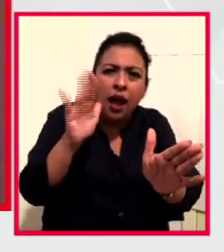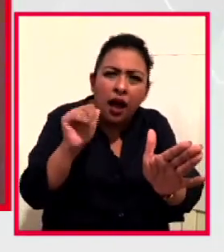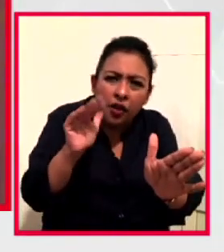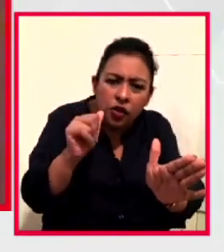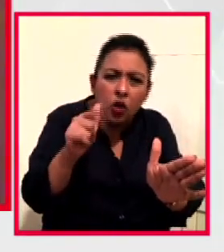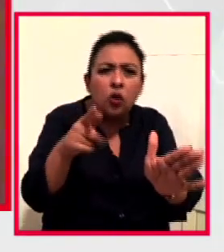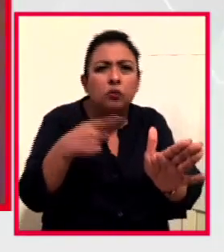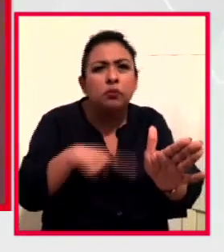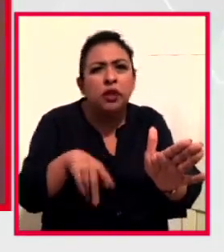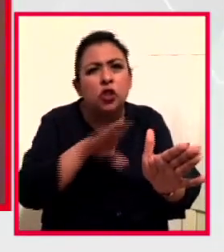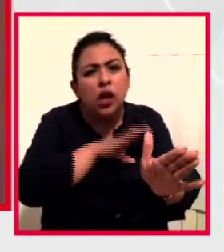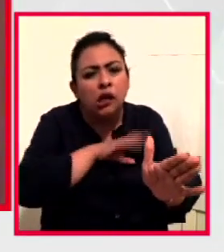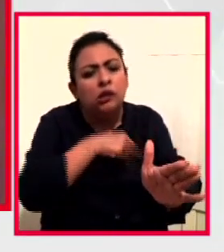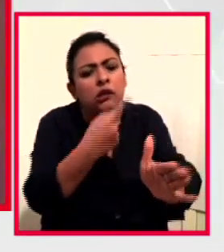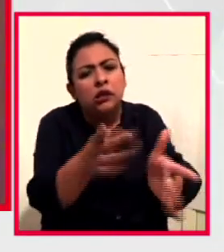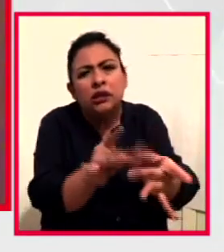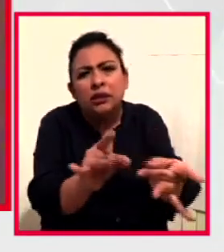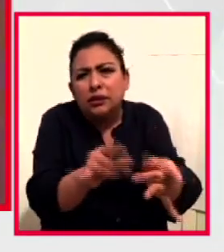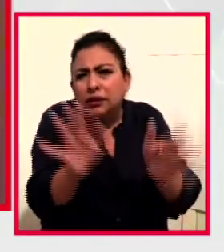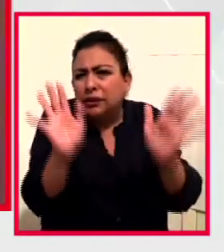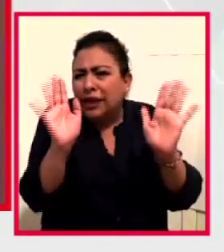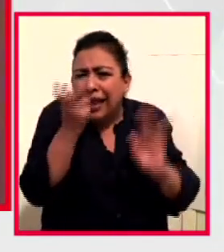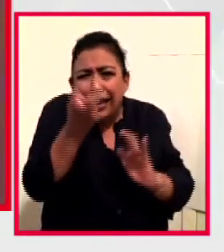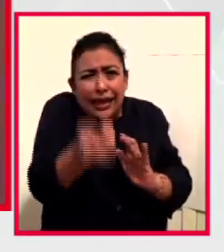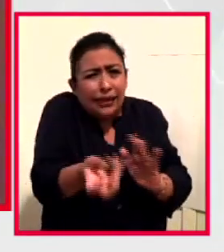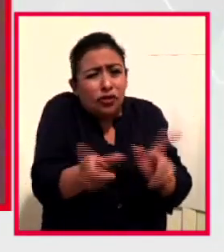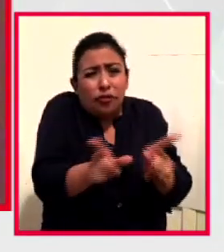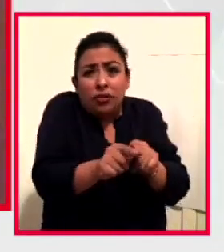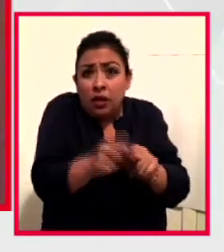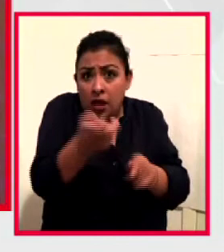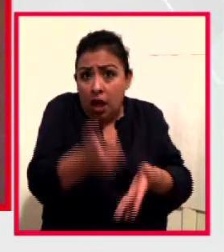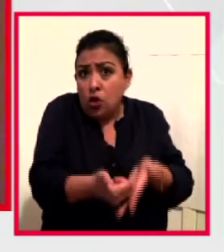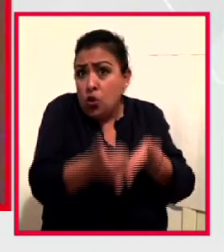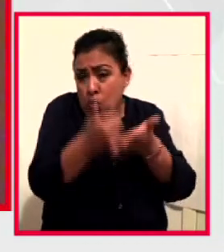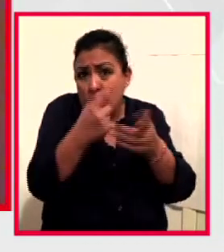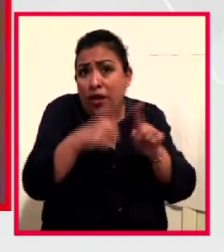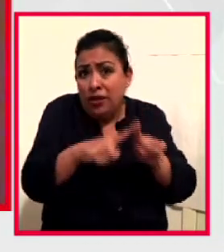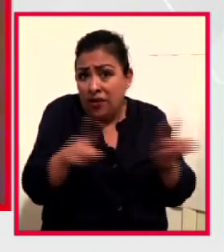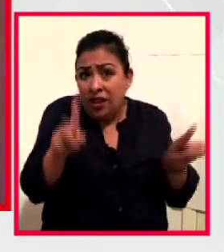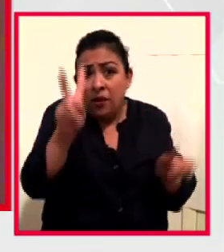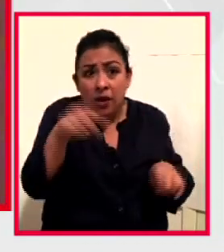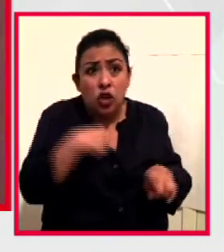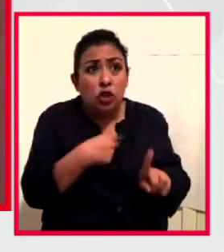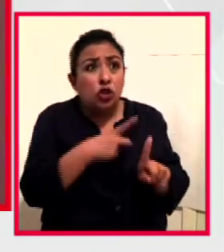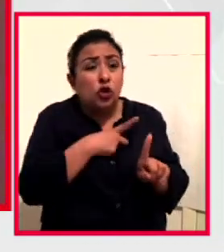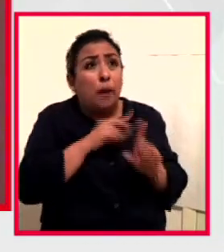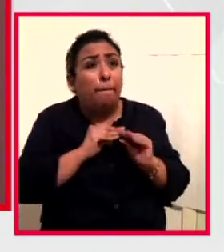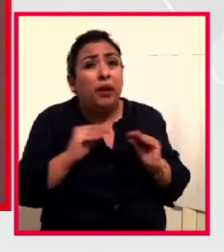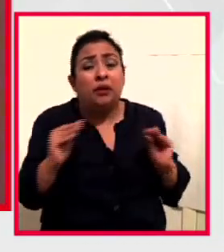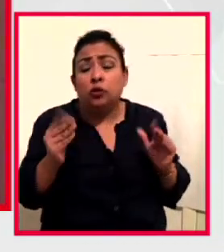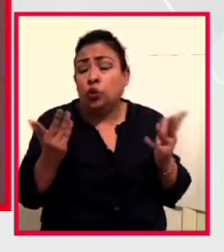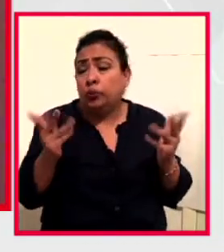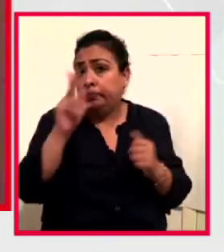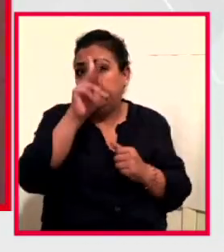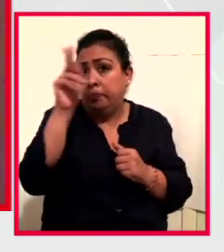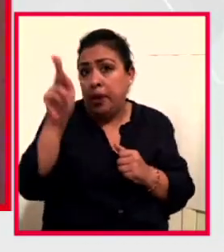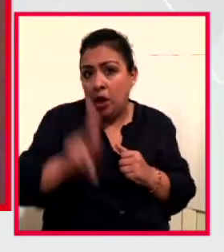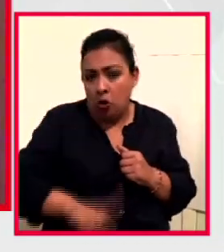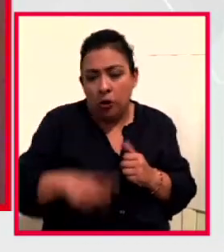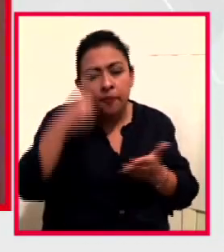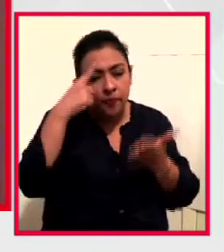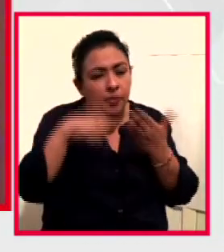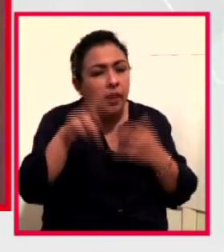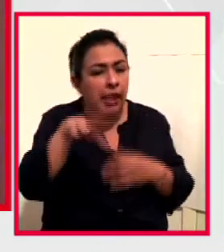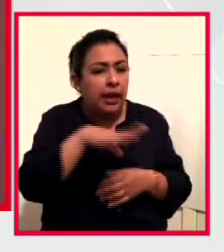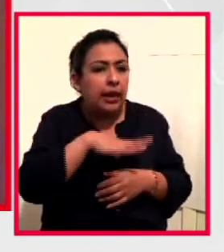querida, que aunque sea eso, hace una diferencia al estar completamente solo. Yo creo que, en general, siempre